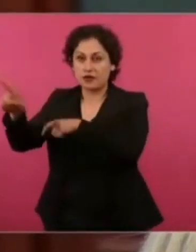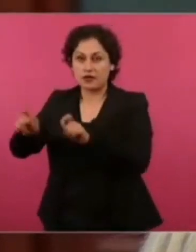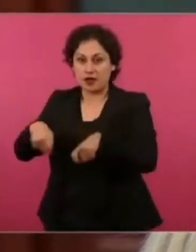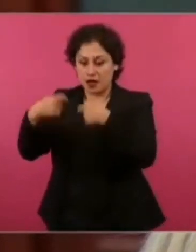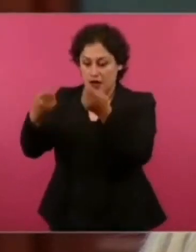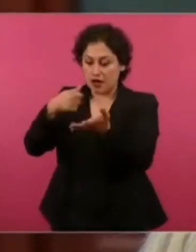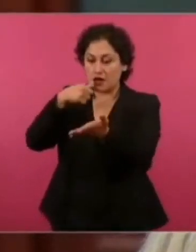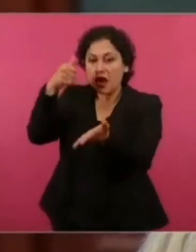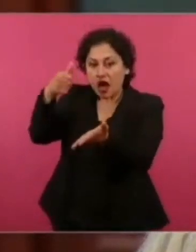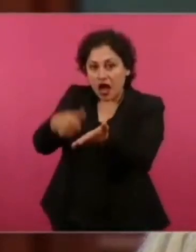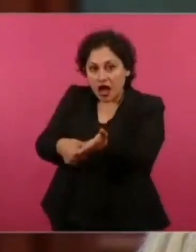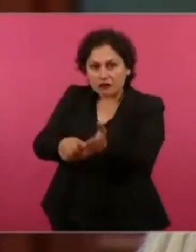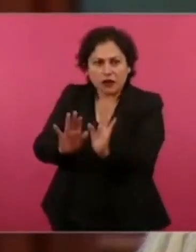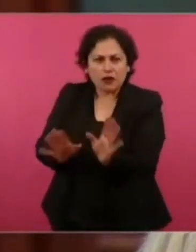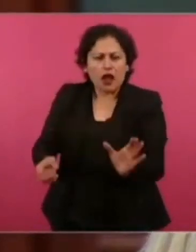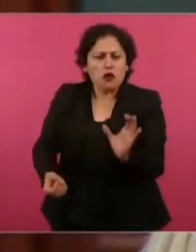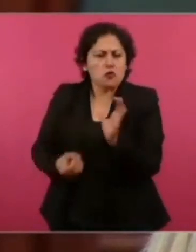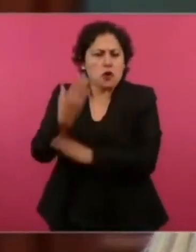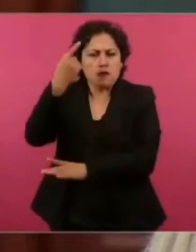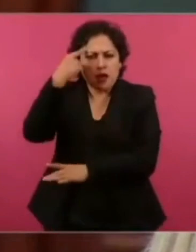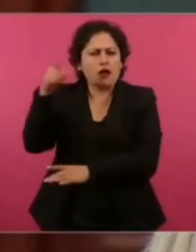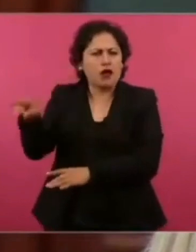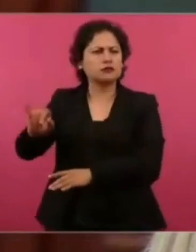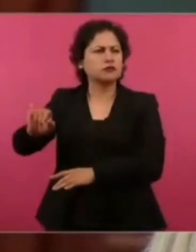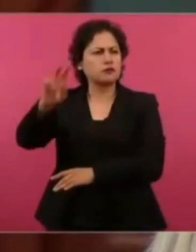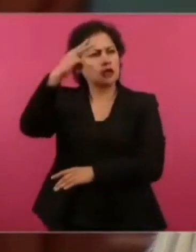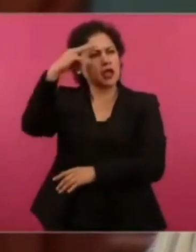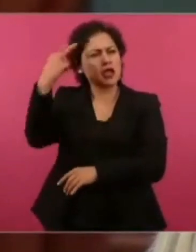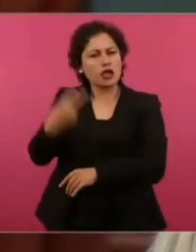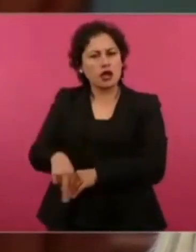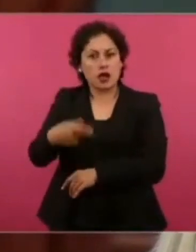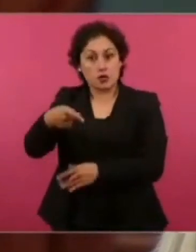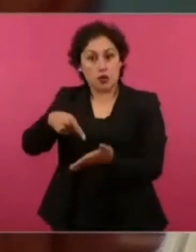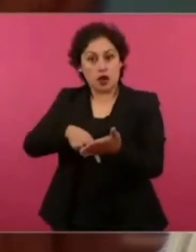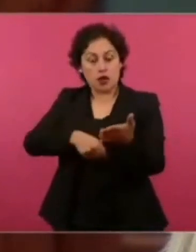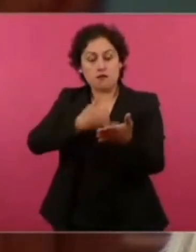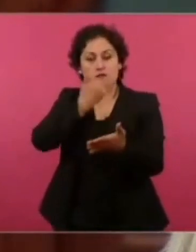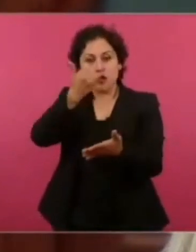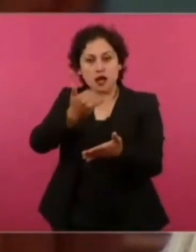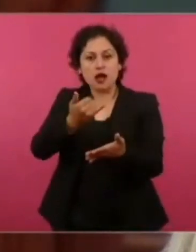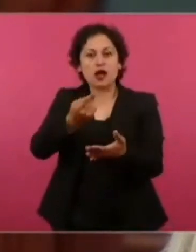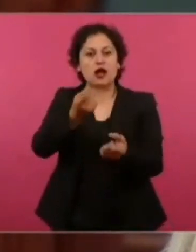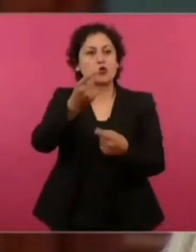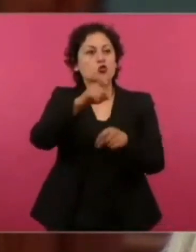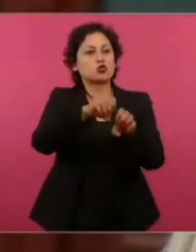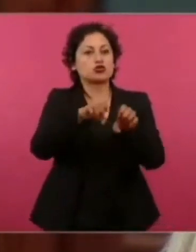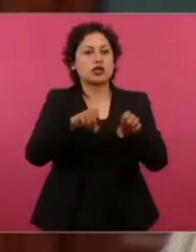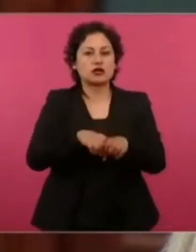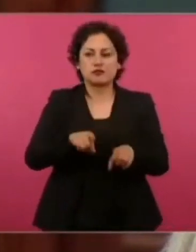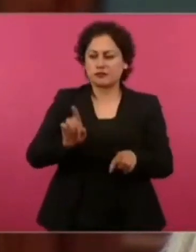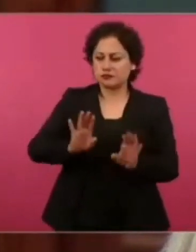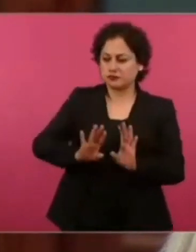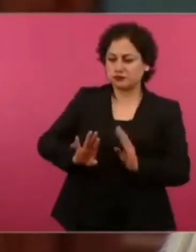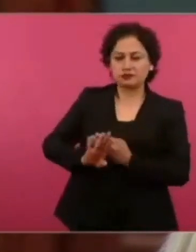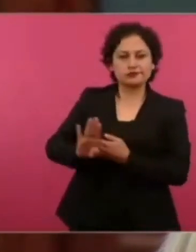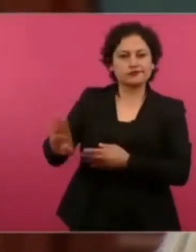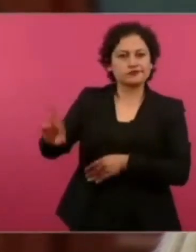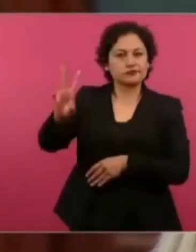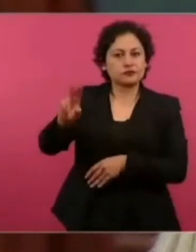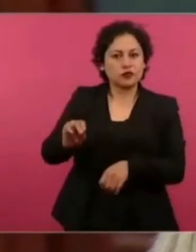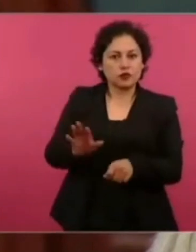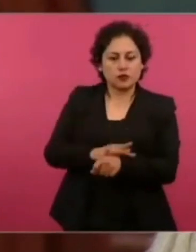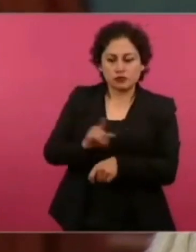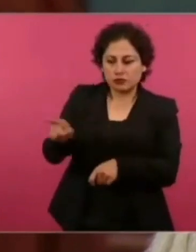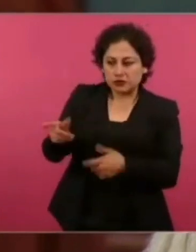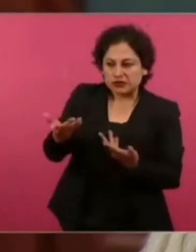de la noche a la mañana. Entonces, hay una inconformidad por parte de ciertos equipos que no contratan esos jugadores porque sienten que están